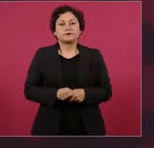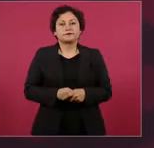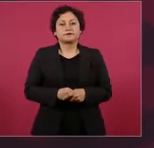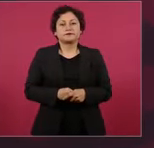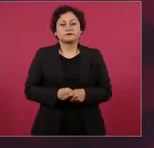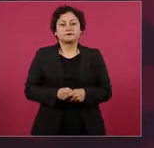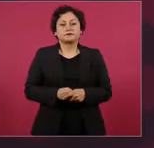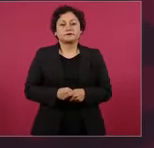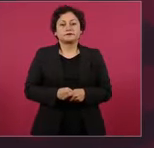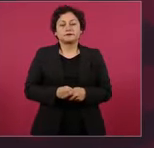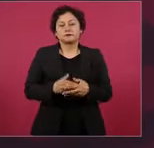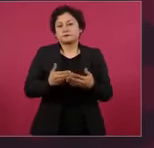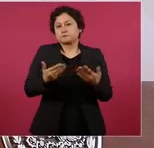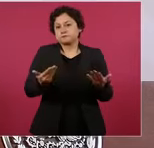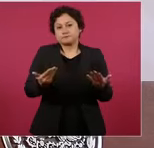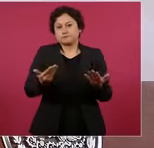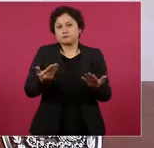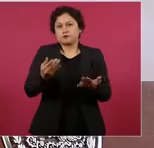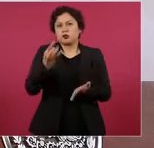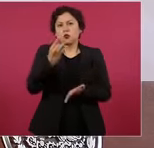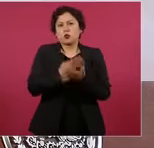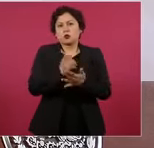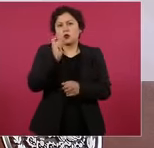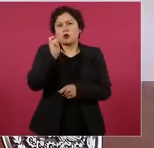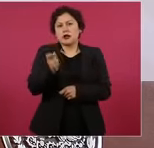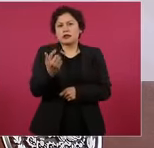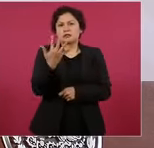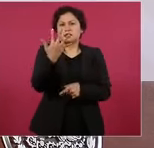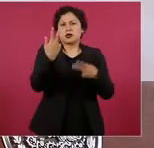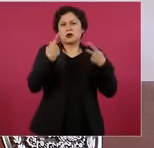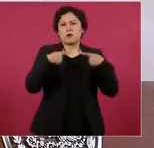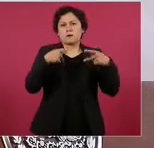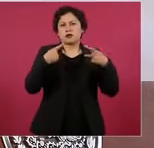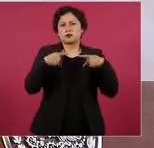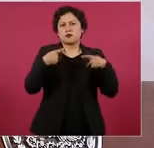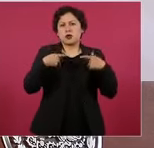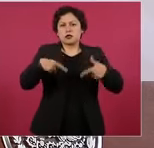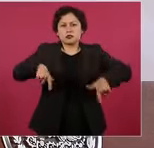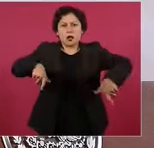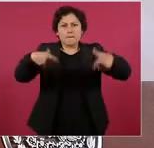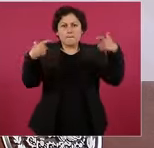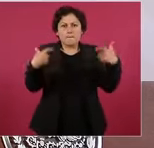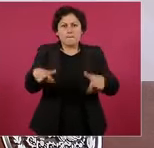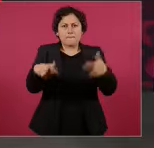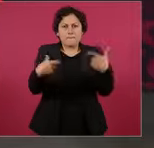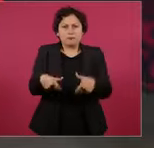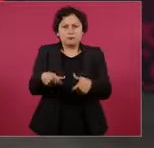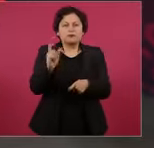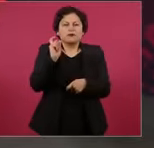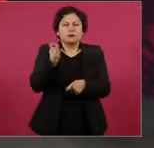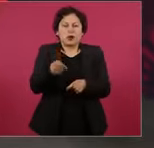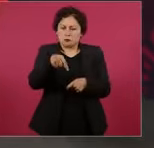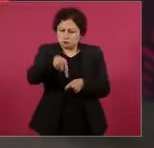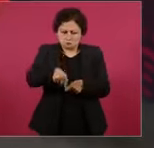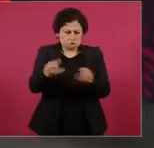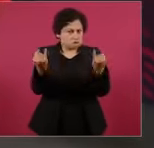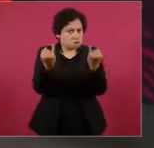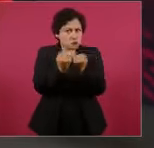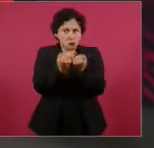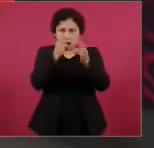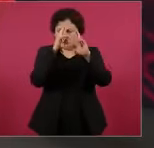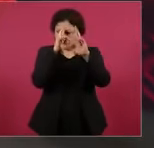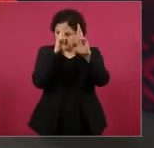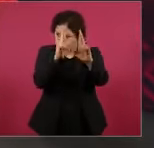escuchados y respetados y queremos